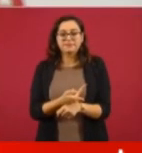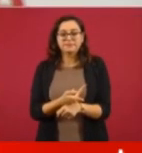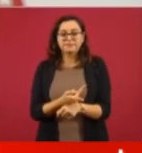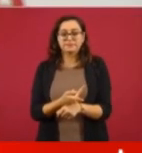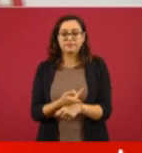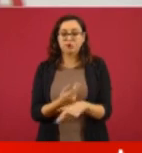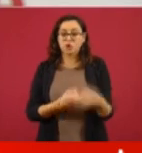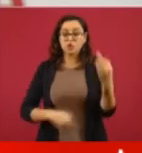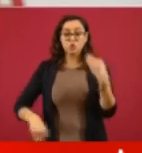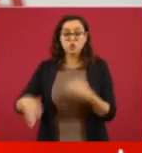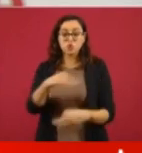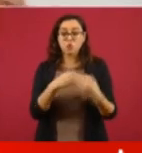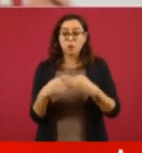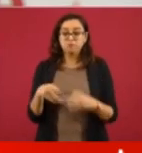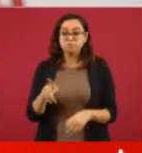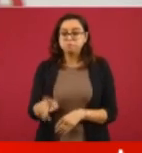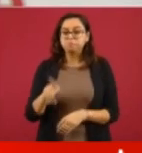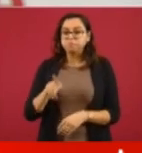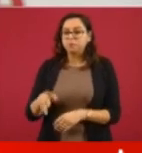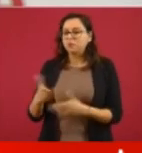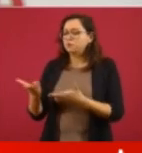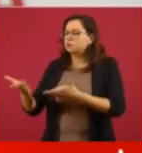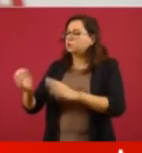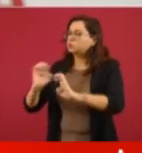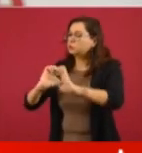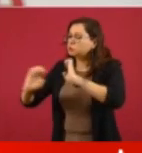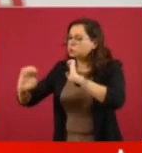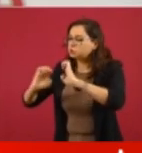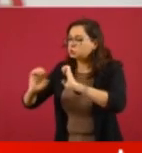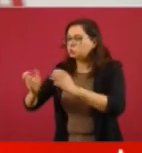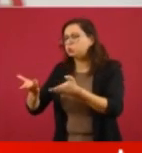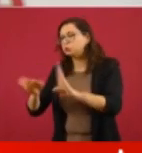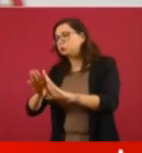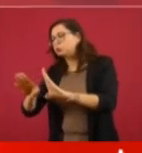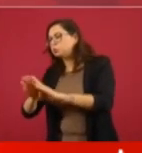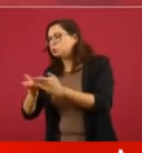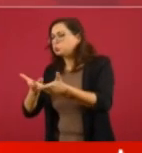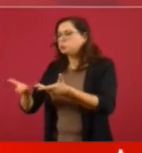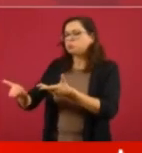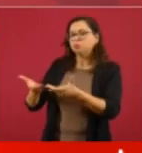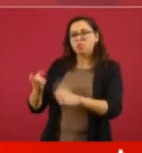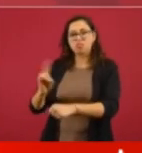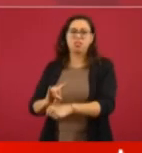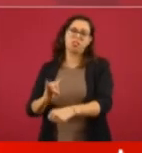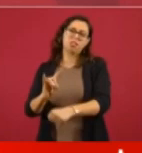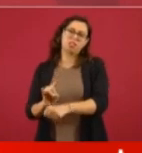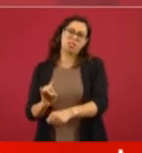montado, la entrevista al señor Lozano, que